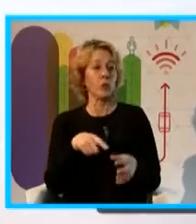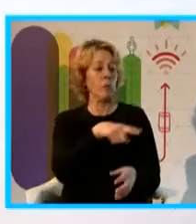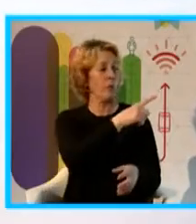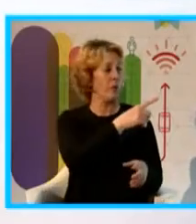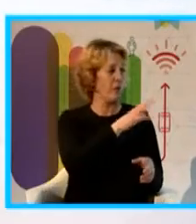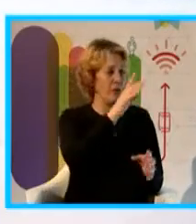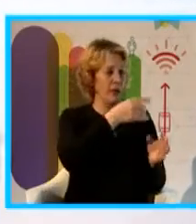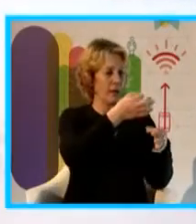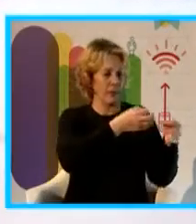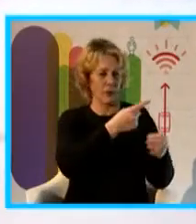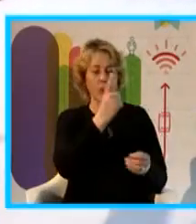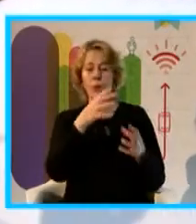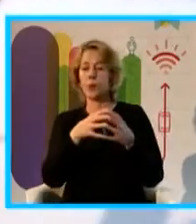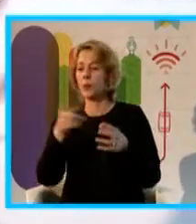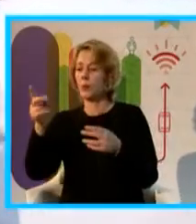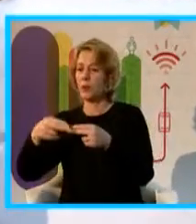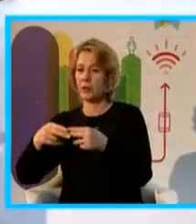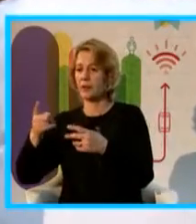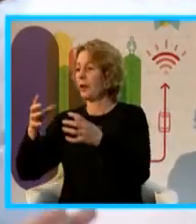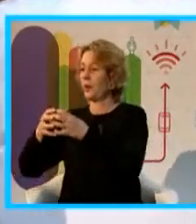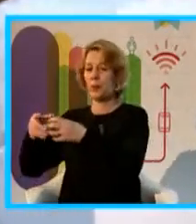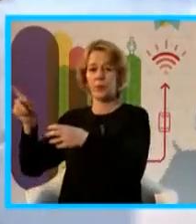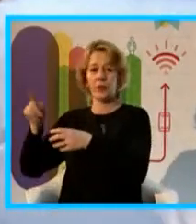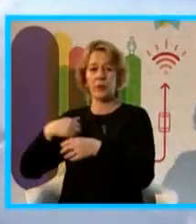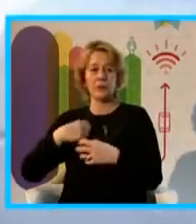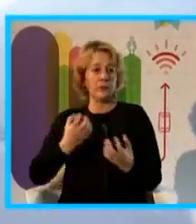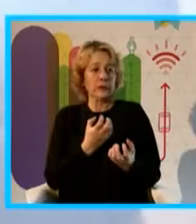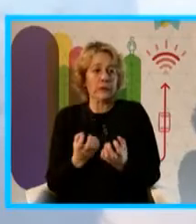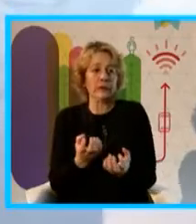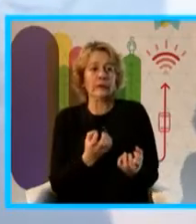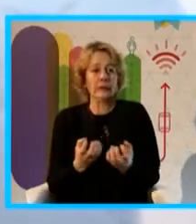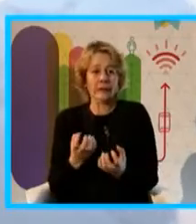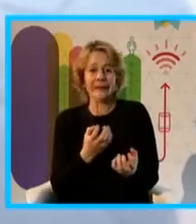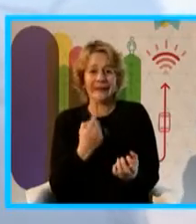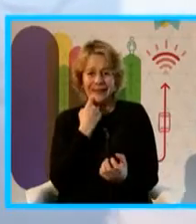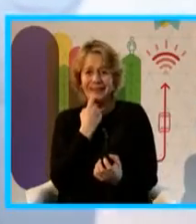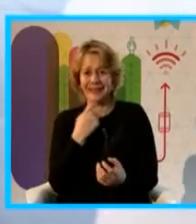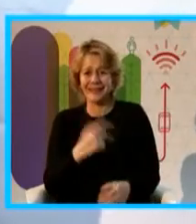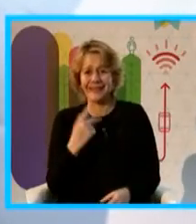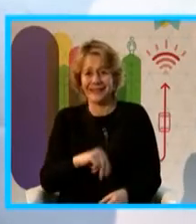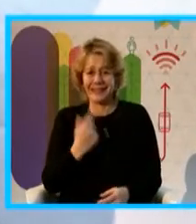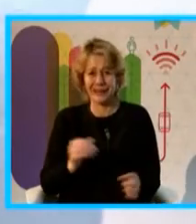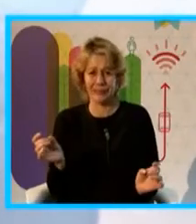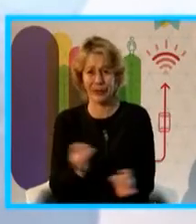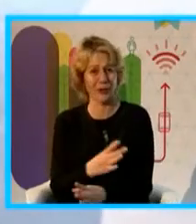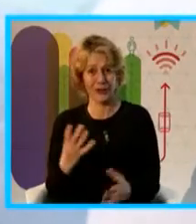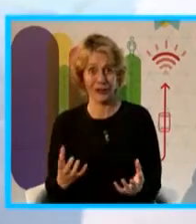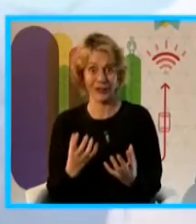otro grupo que nos va a conectar y estamos muertos de ansiedad de que todo esto se concrete y